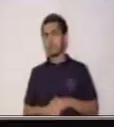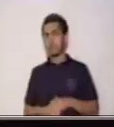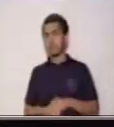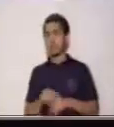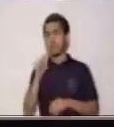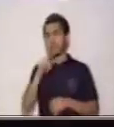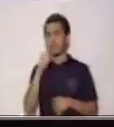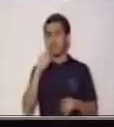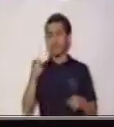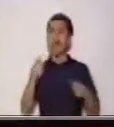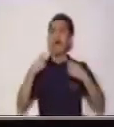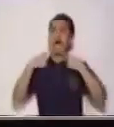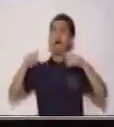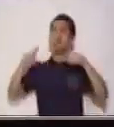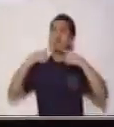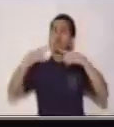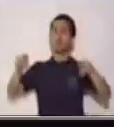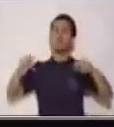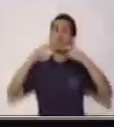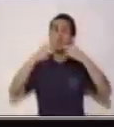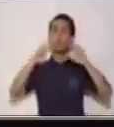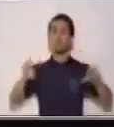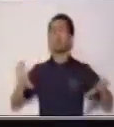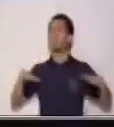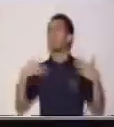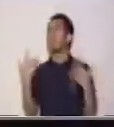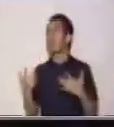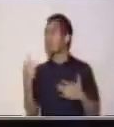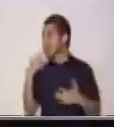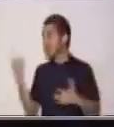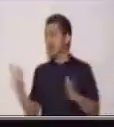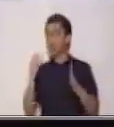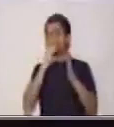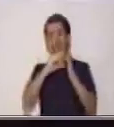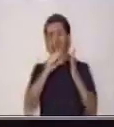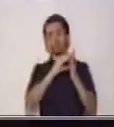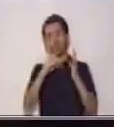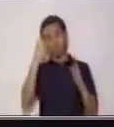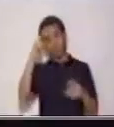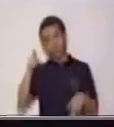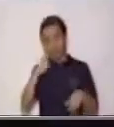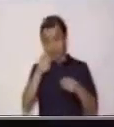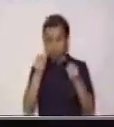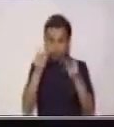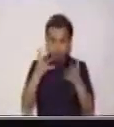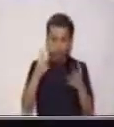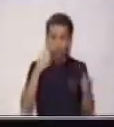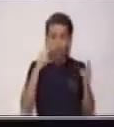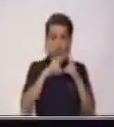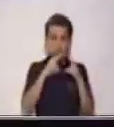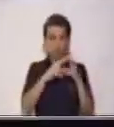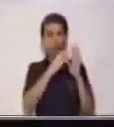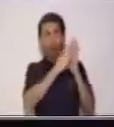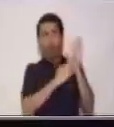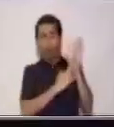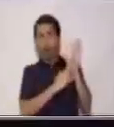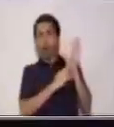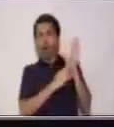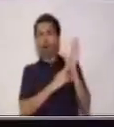publicitario. ¿Y qué es el anuncio publicitario? Pues es parte de los textos que nos dan a conocer por medio de mensajes